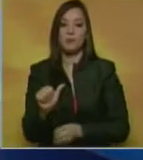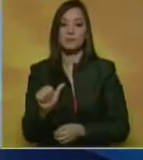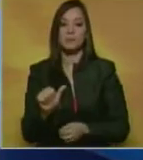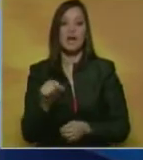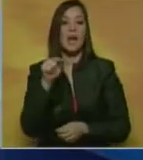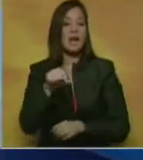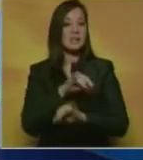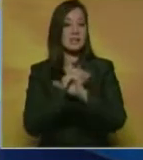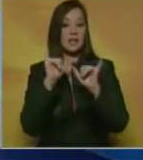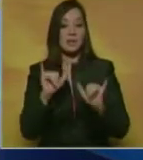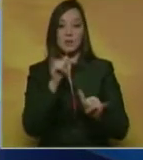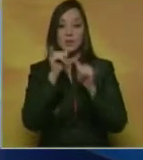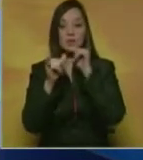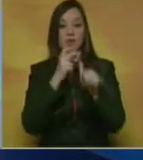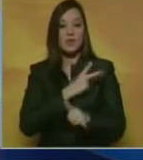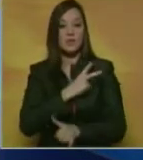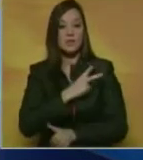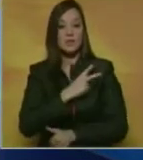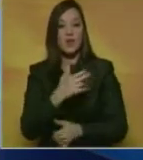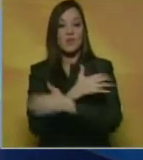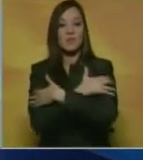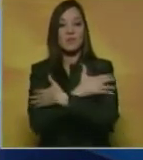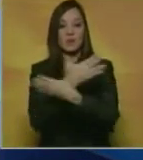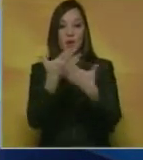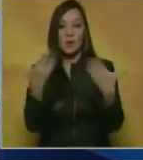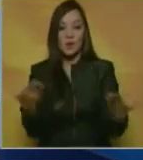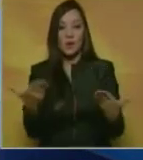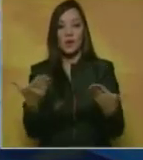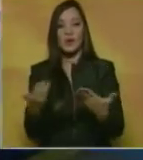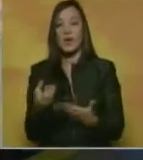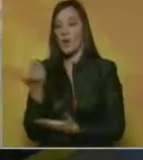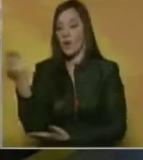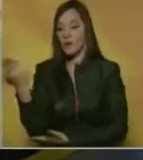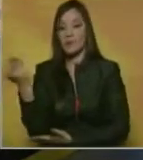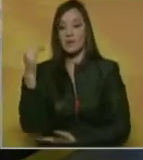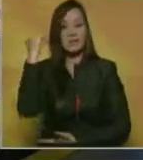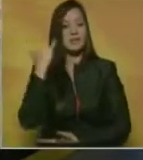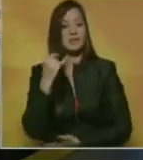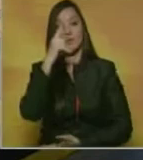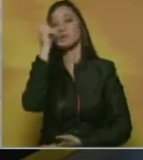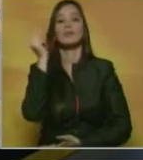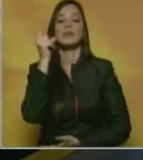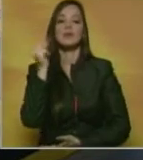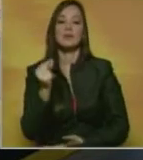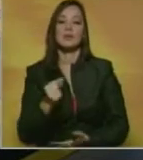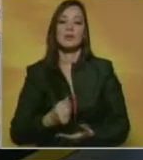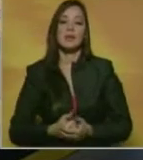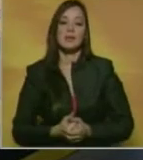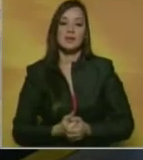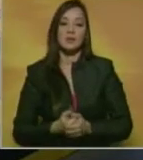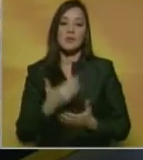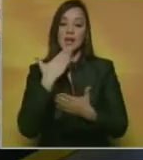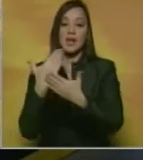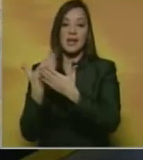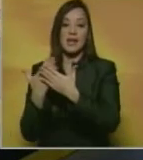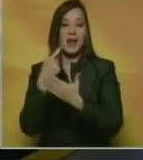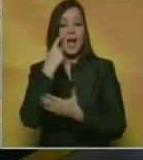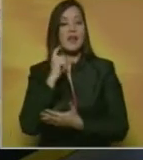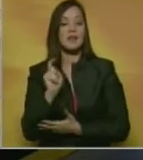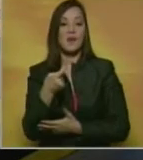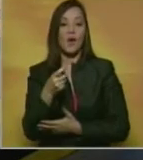Y hasta acá los deportes en su noticiero Benevisión un fuerte abrazo para todos volvemos con Endrina y José Manuel. Gracias Gregorio por tu información.